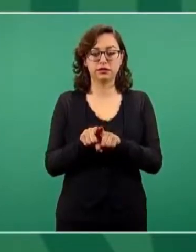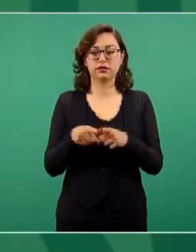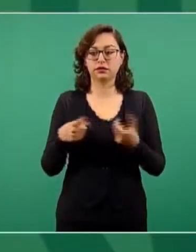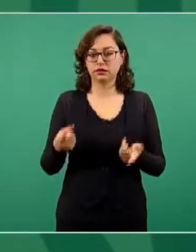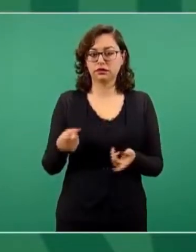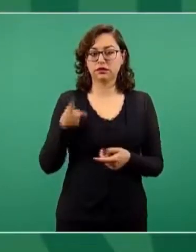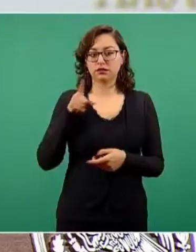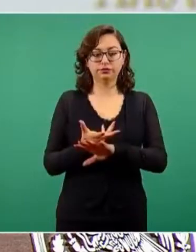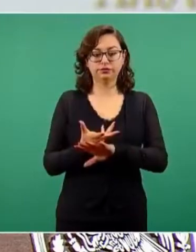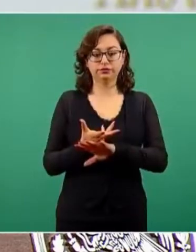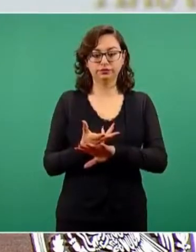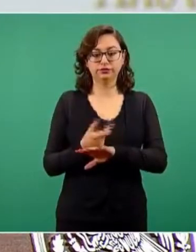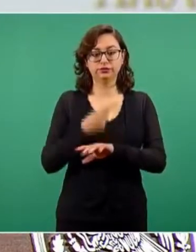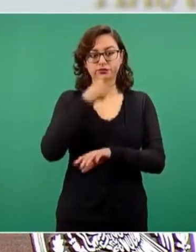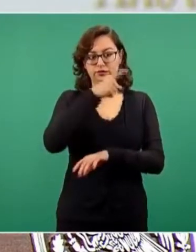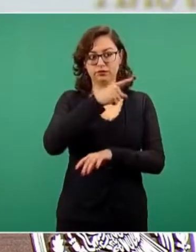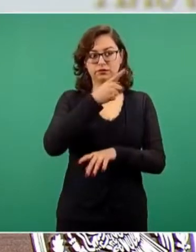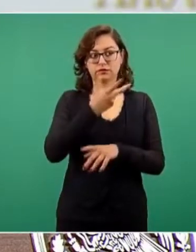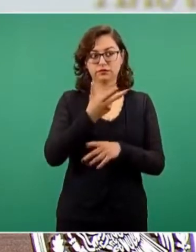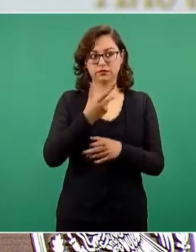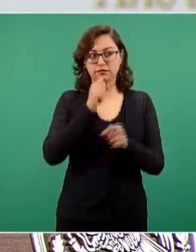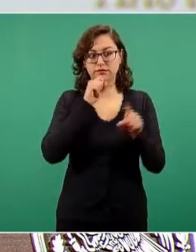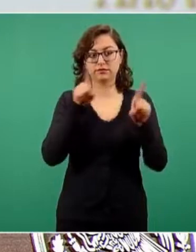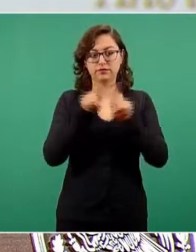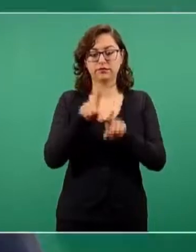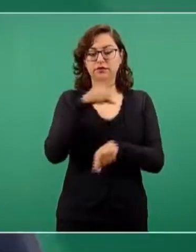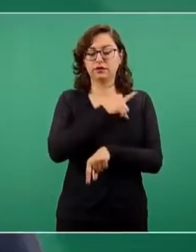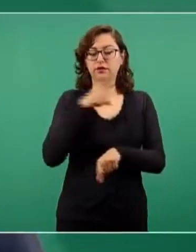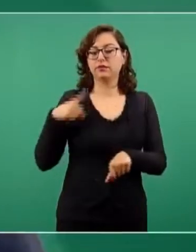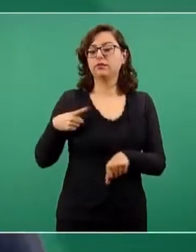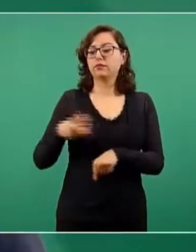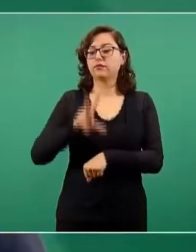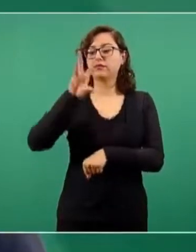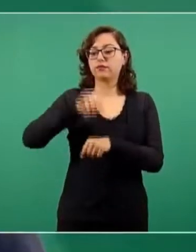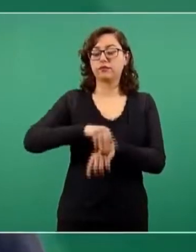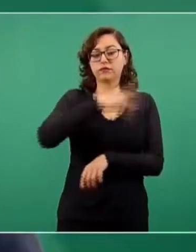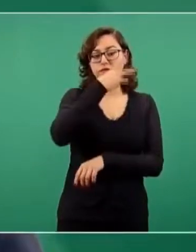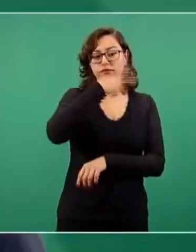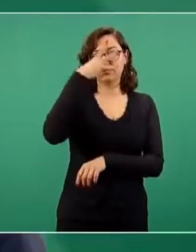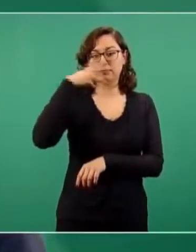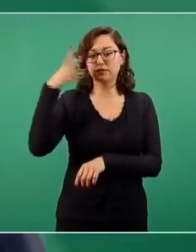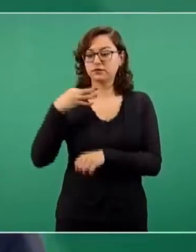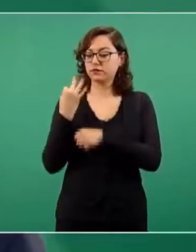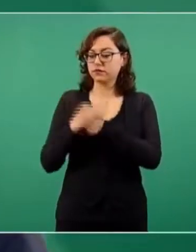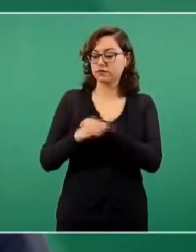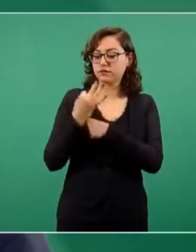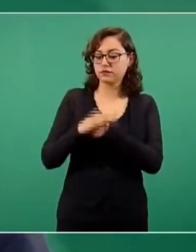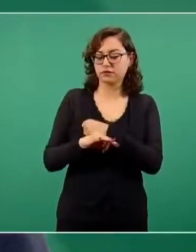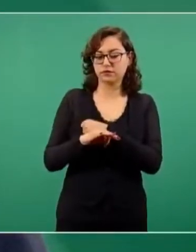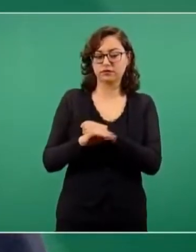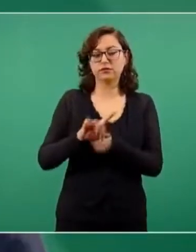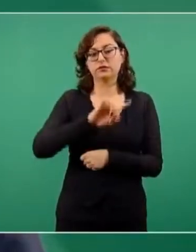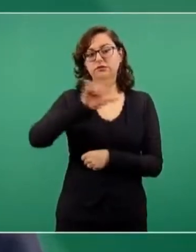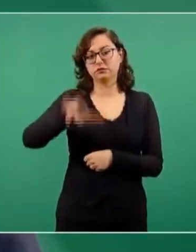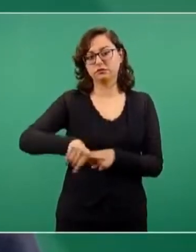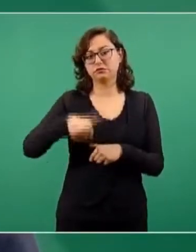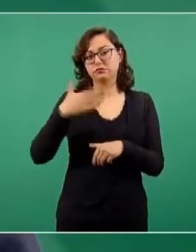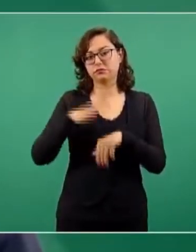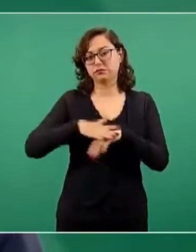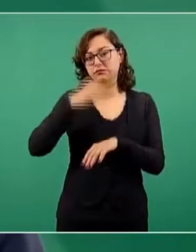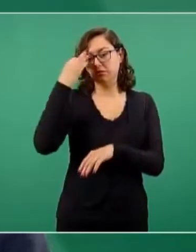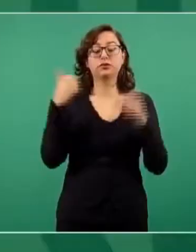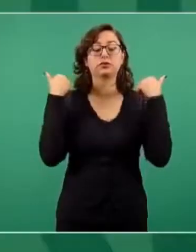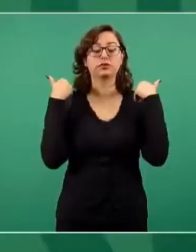Estados Unidos amplíe las visas de trabajo temporal y que después, con el tiempo,